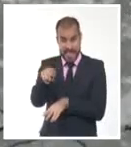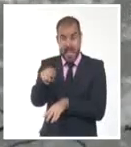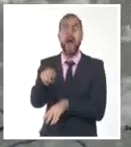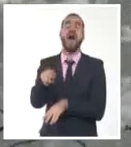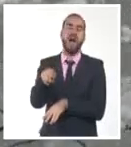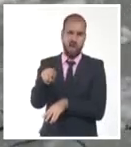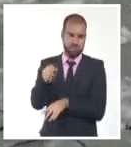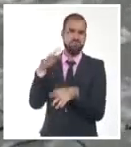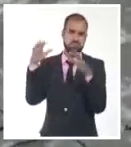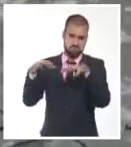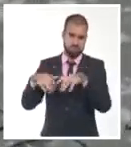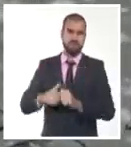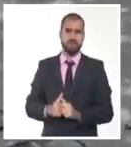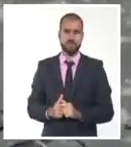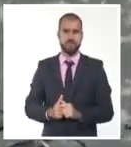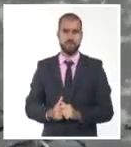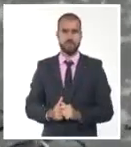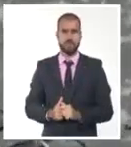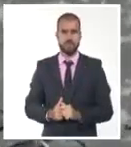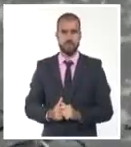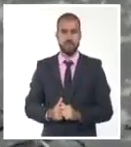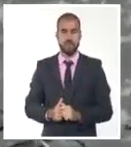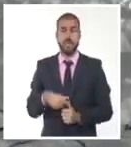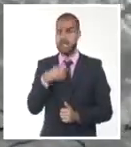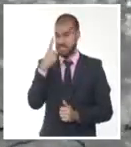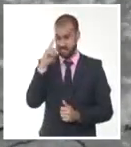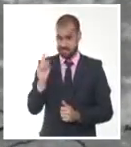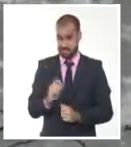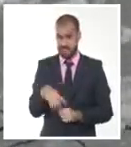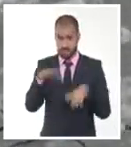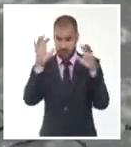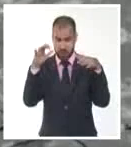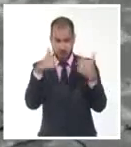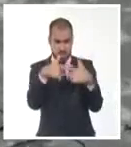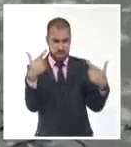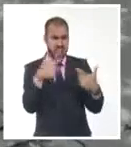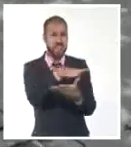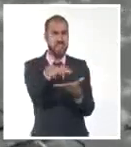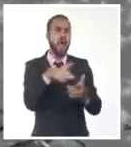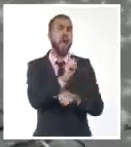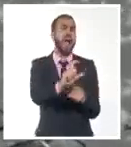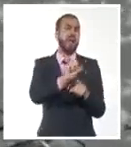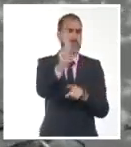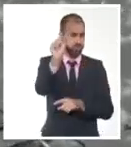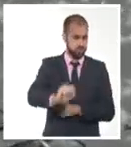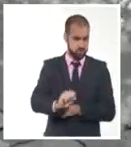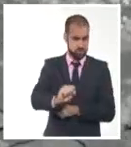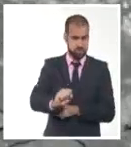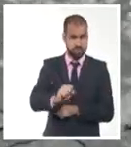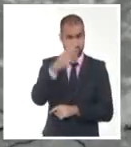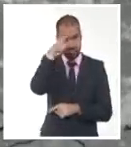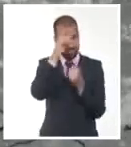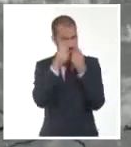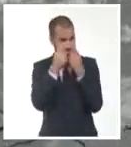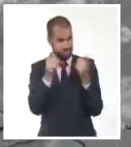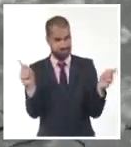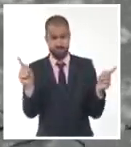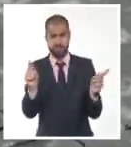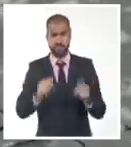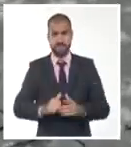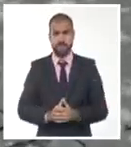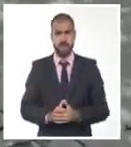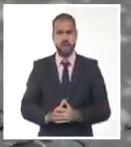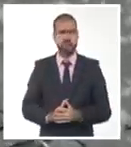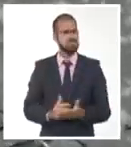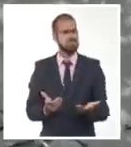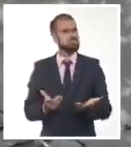horas. Fíjense que la lluvia continúa estando principalmente en localidades del interior y sur de casi todo el archipiélago cubano debido